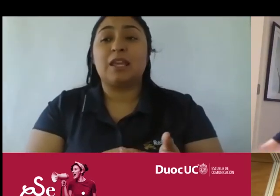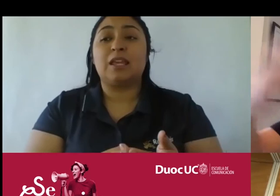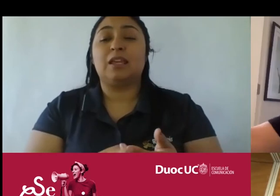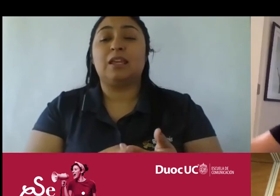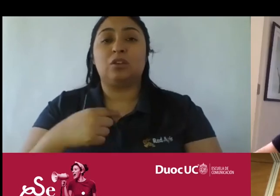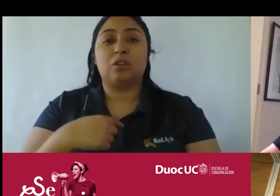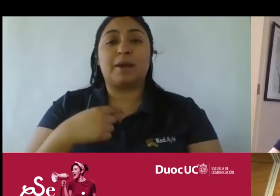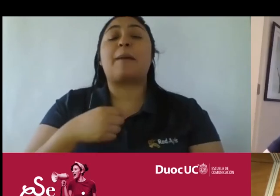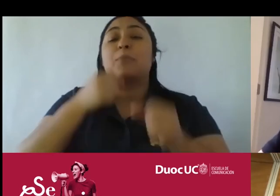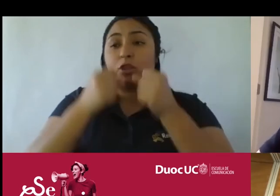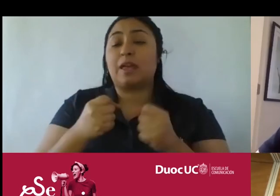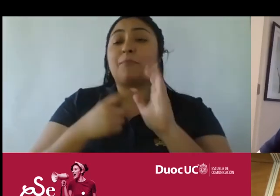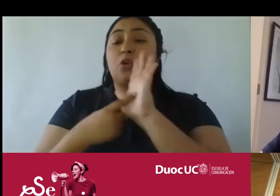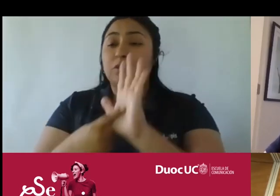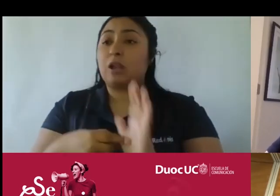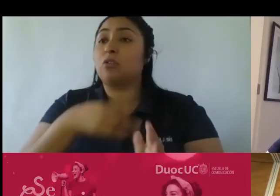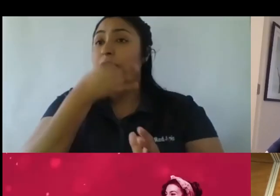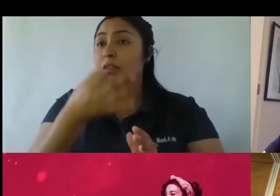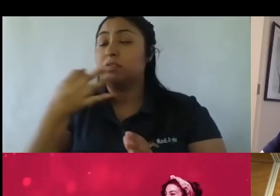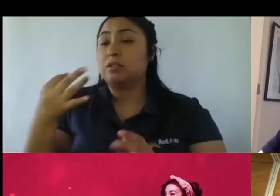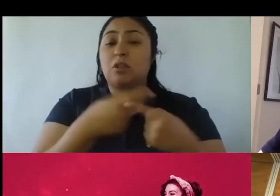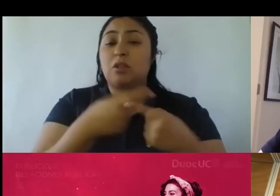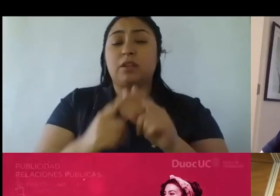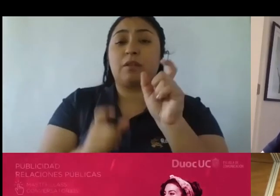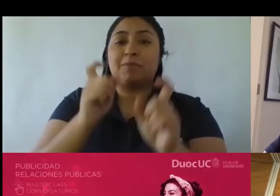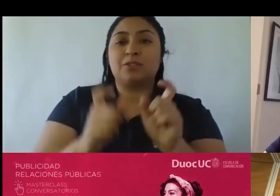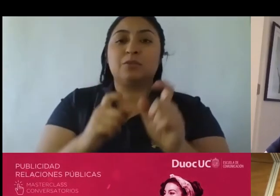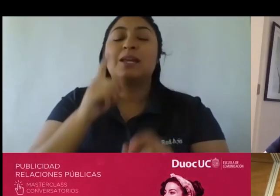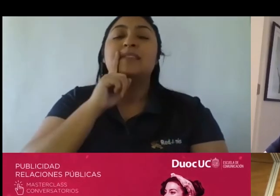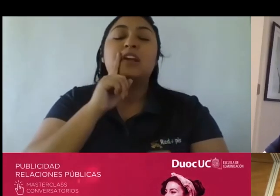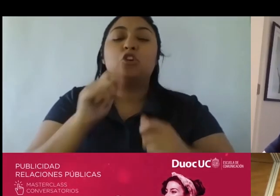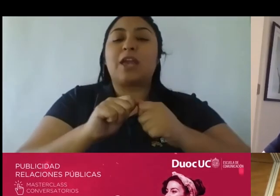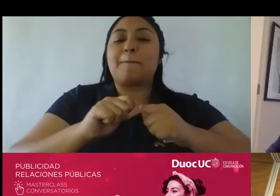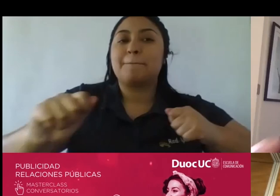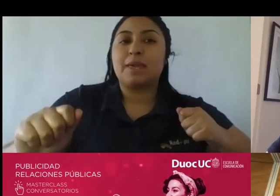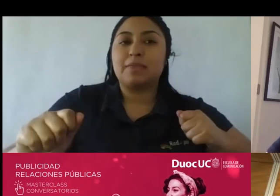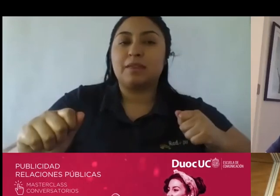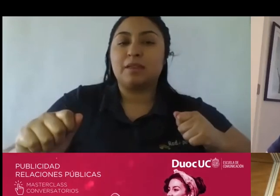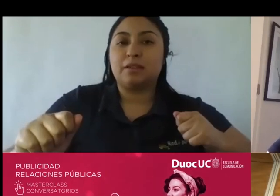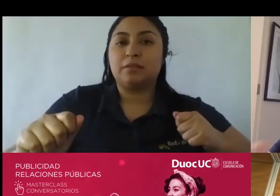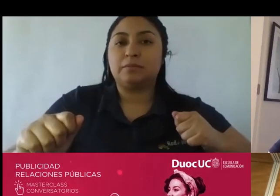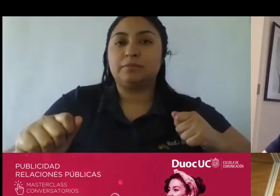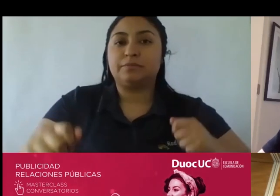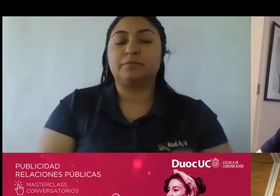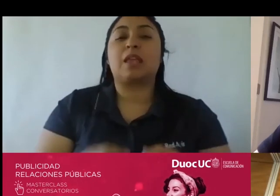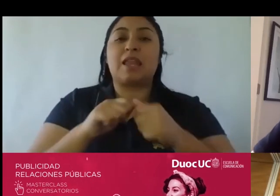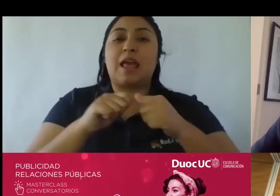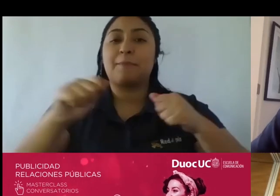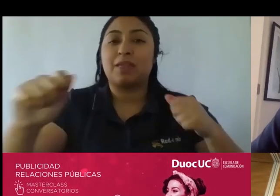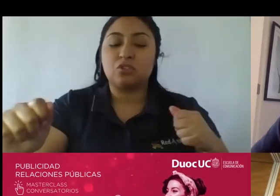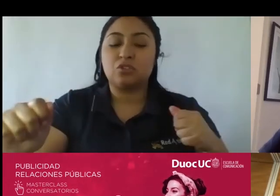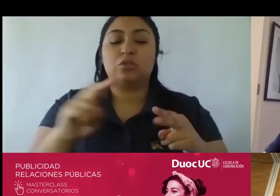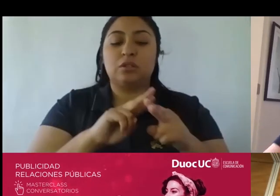la Claudia o para decírselo a cualquiera a usted tengo que medirlo ¿no? y la medición se hace a través de estos Key